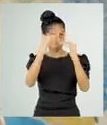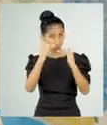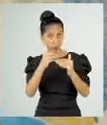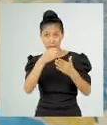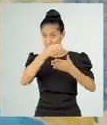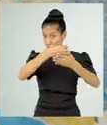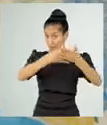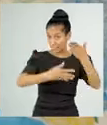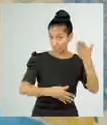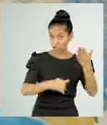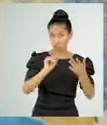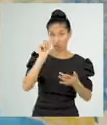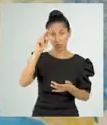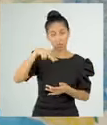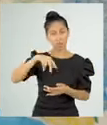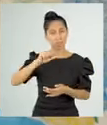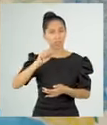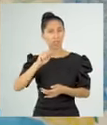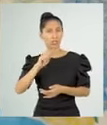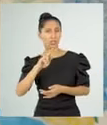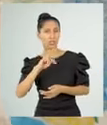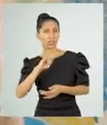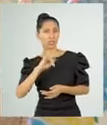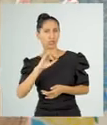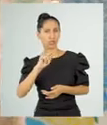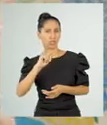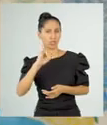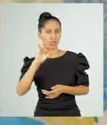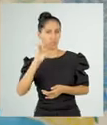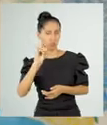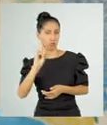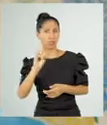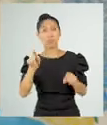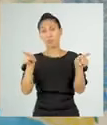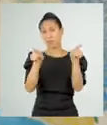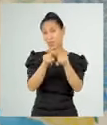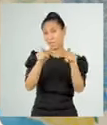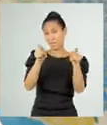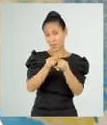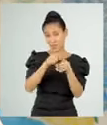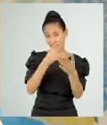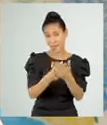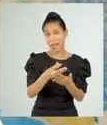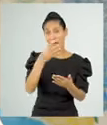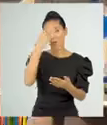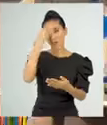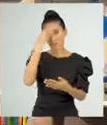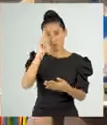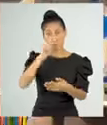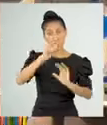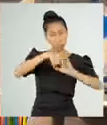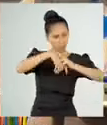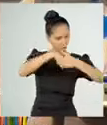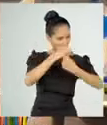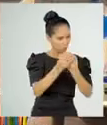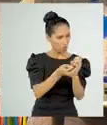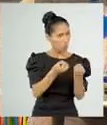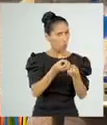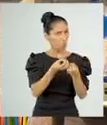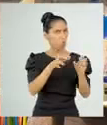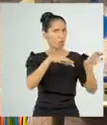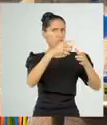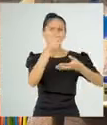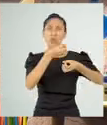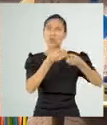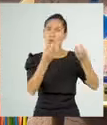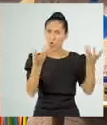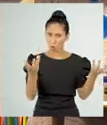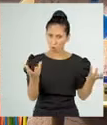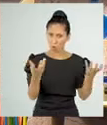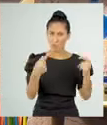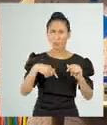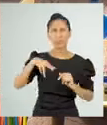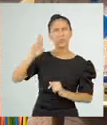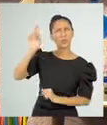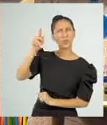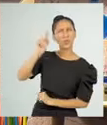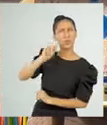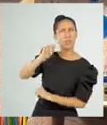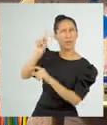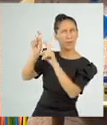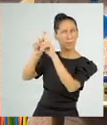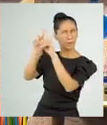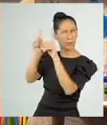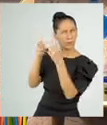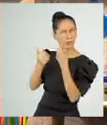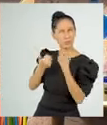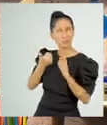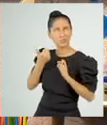instructivo. Y de paso aprendimos una sencilla manera de elaborar jabón casero. Profe, tengo una curiosidad.